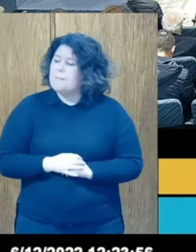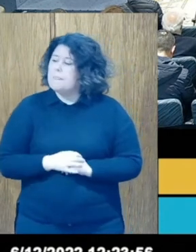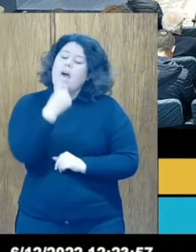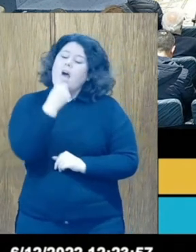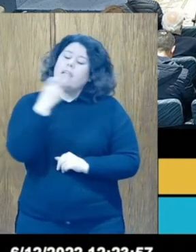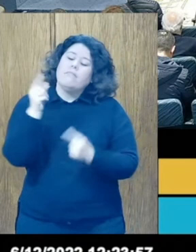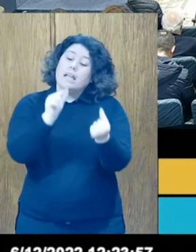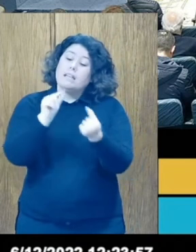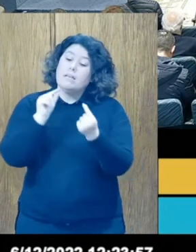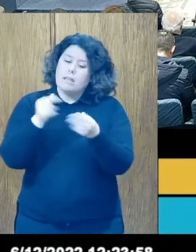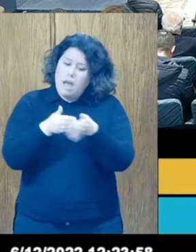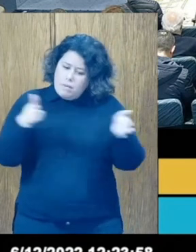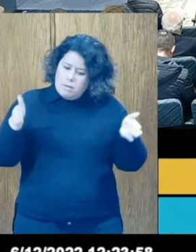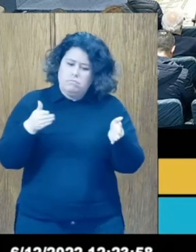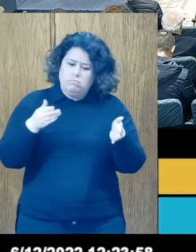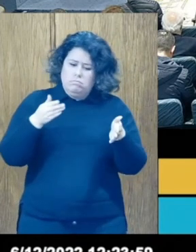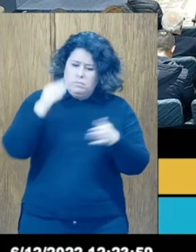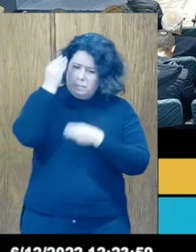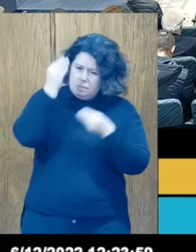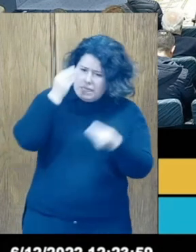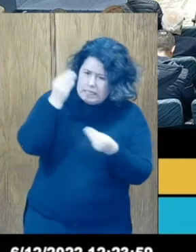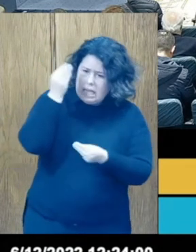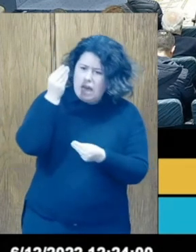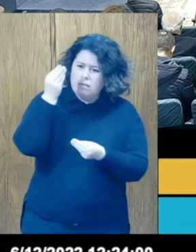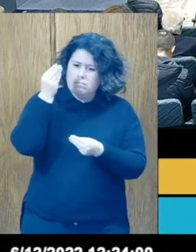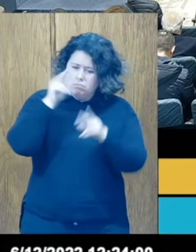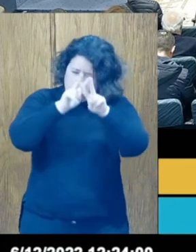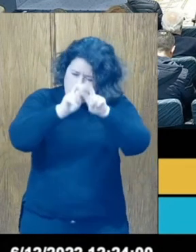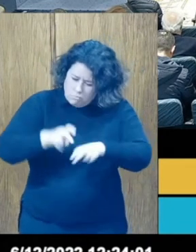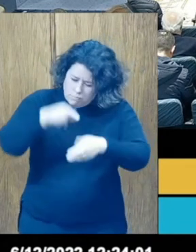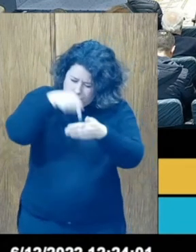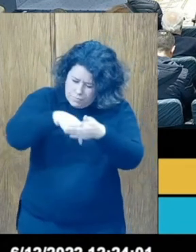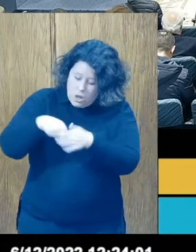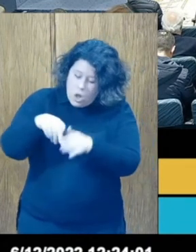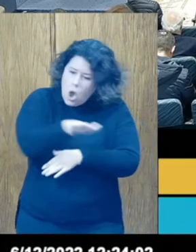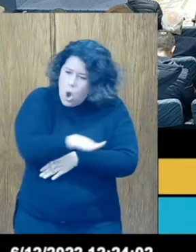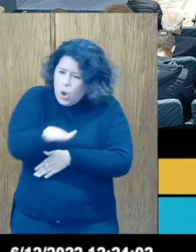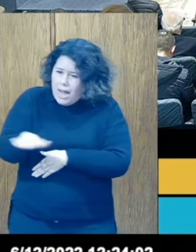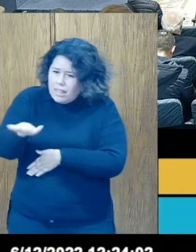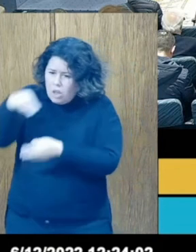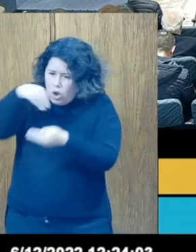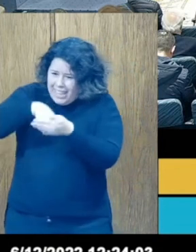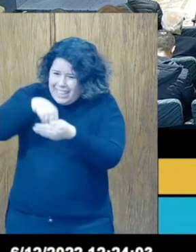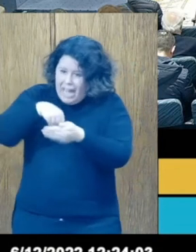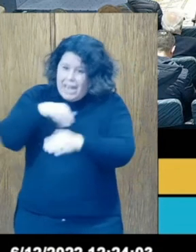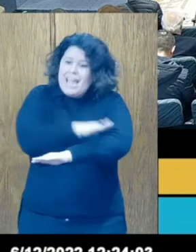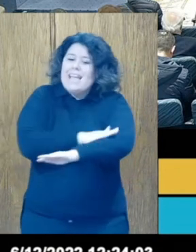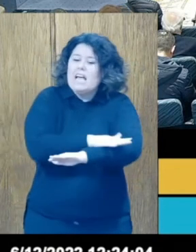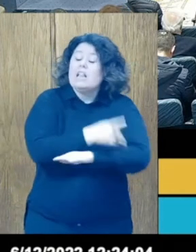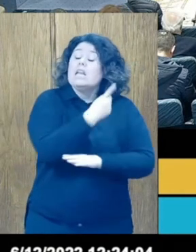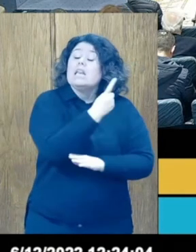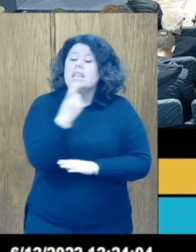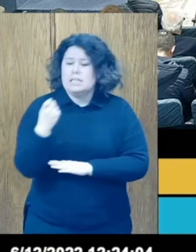reflexionar en profundidad con un diagnóstico preciso de la organización interna del Estado y de sus necesidades. No